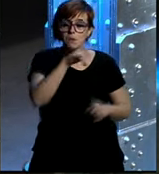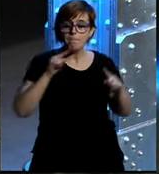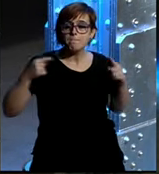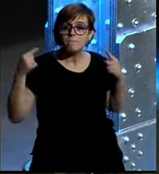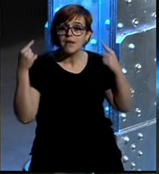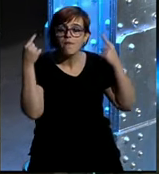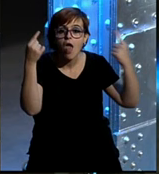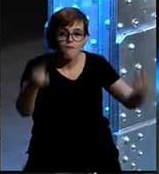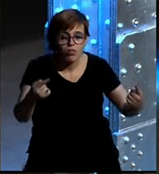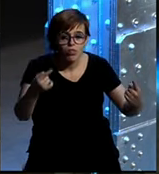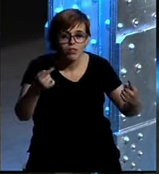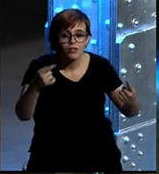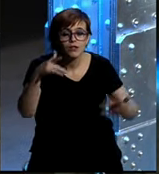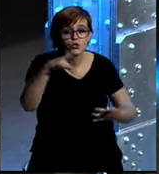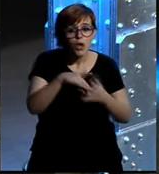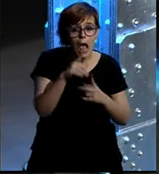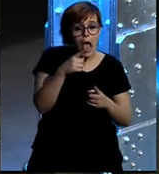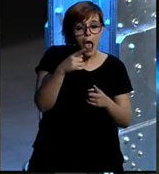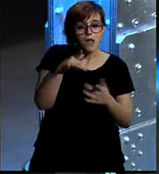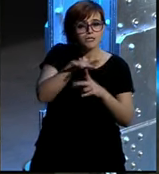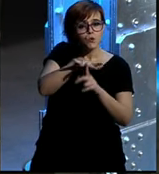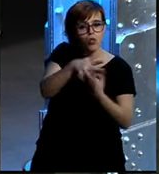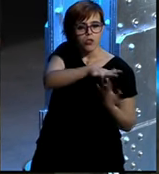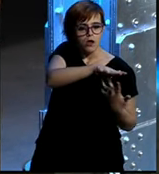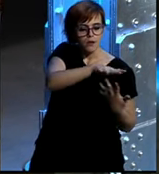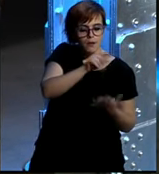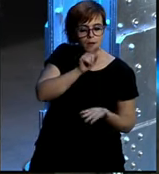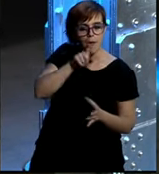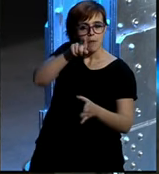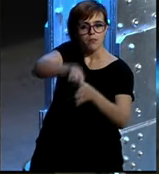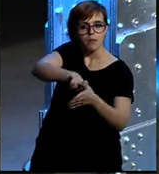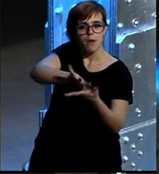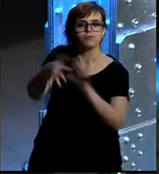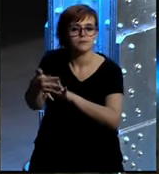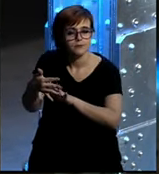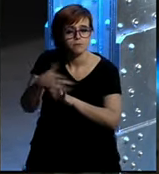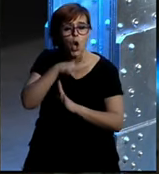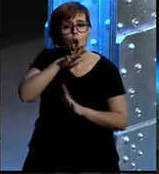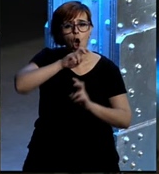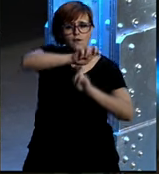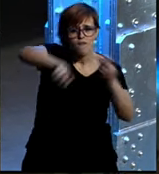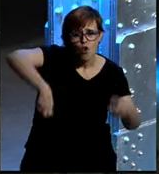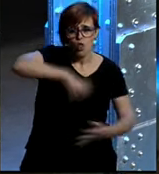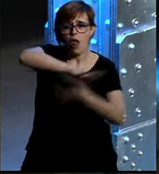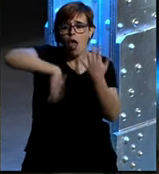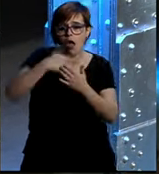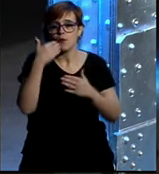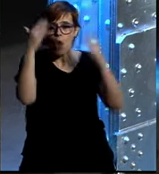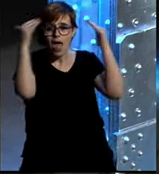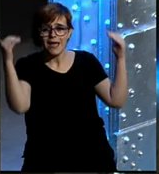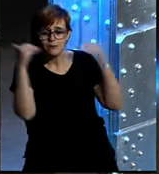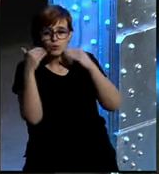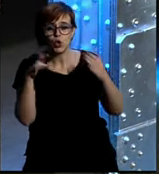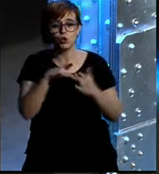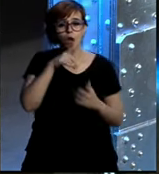capacidad de cambiar directamente las cosas durante los últimos dos años hemos visto ciertas revoluciones en todo el mundo en Egipto en